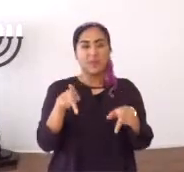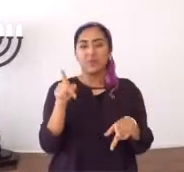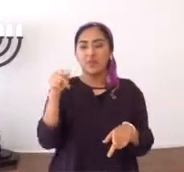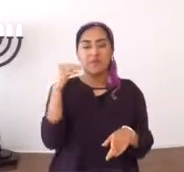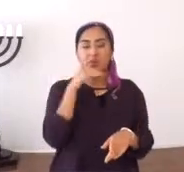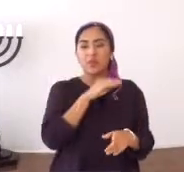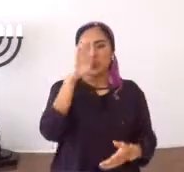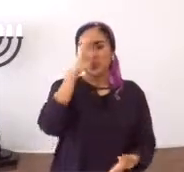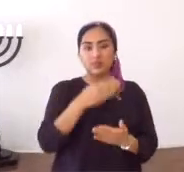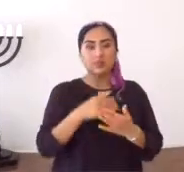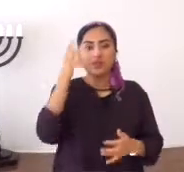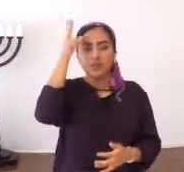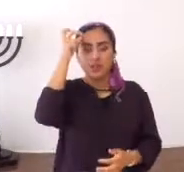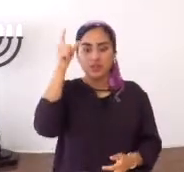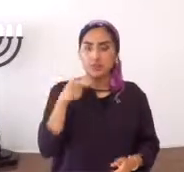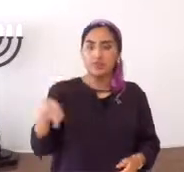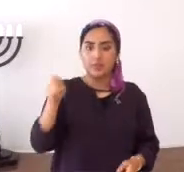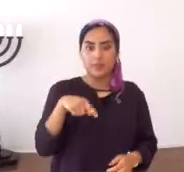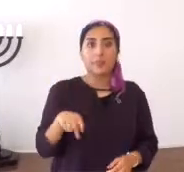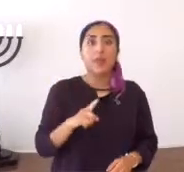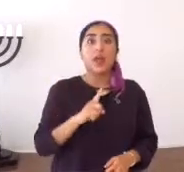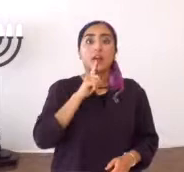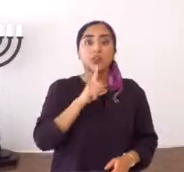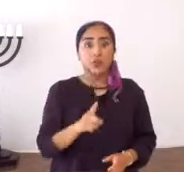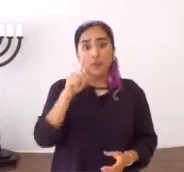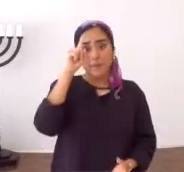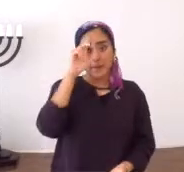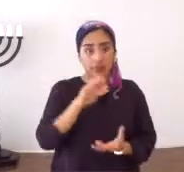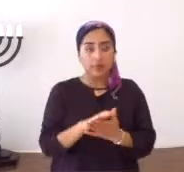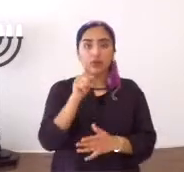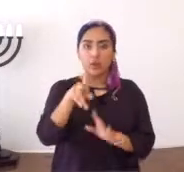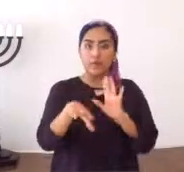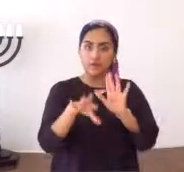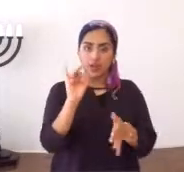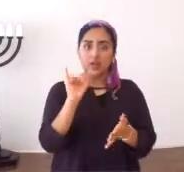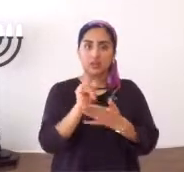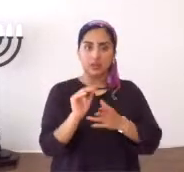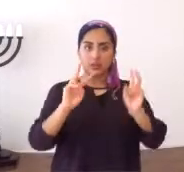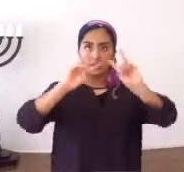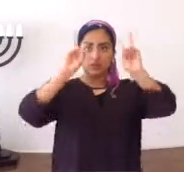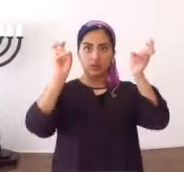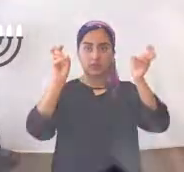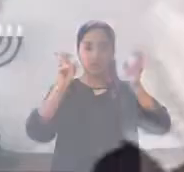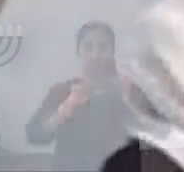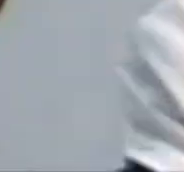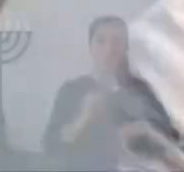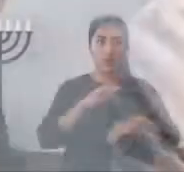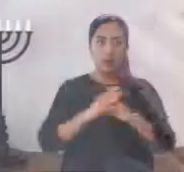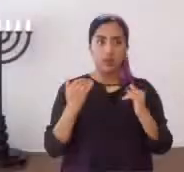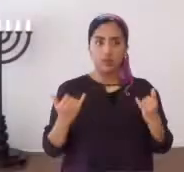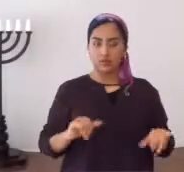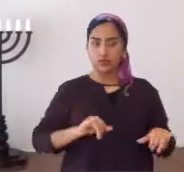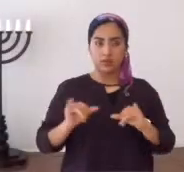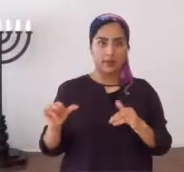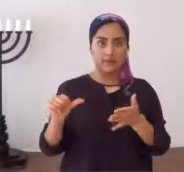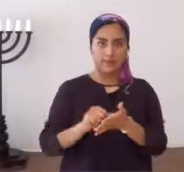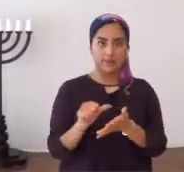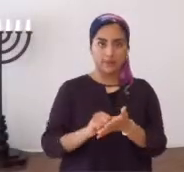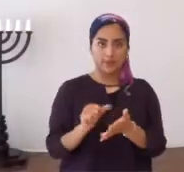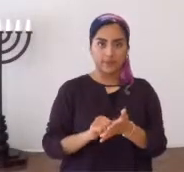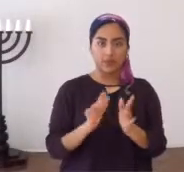mentiras, esa gente no es mesiánica, son hijos de Satanás, un verdadero mesiánico, y usted encuentra ese curso,